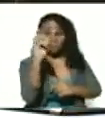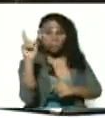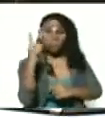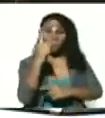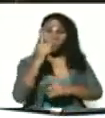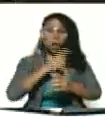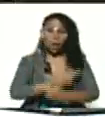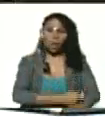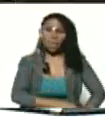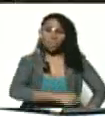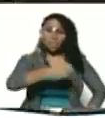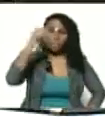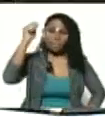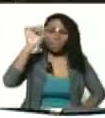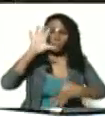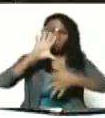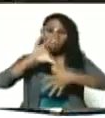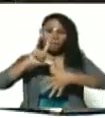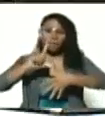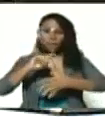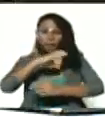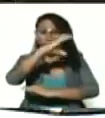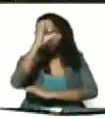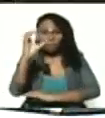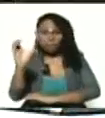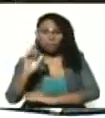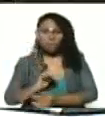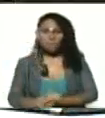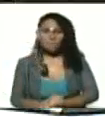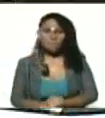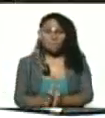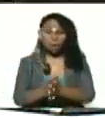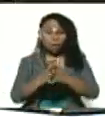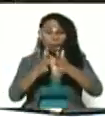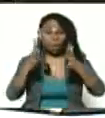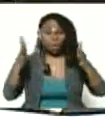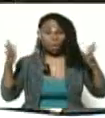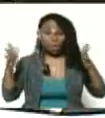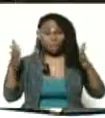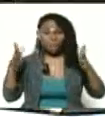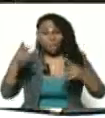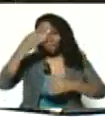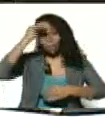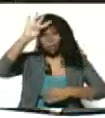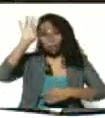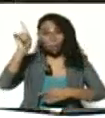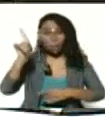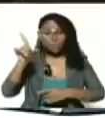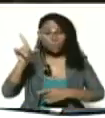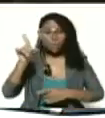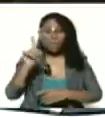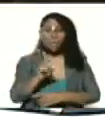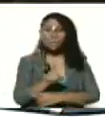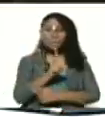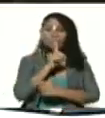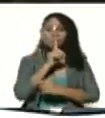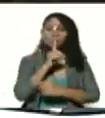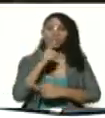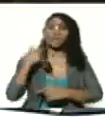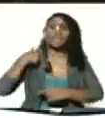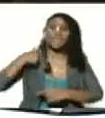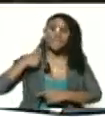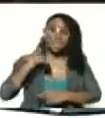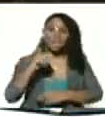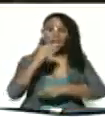de América Latina y del Caribe, el gran apóstol de Cuba, José Martín. En silencio tienen que ser